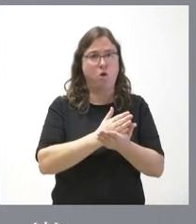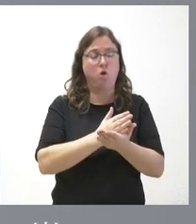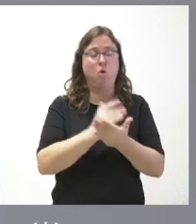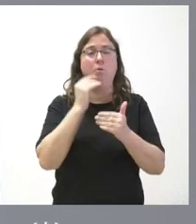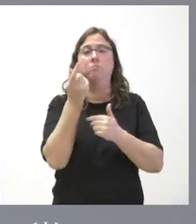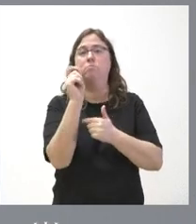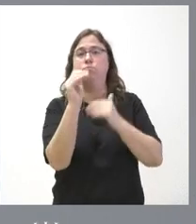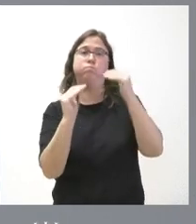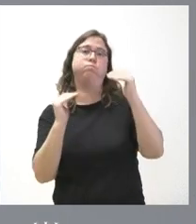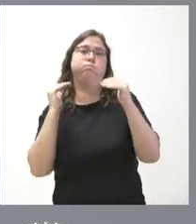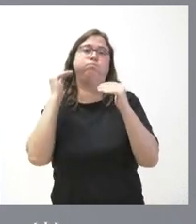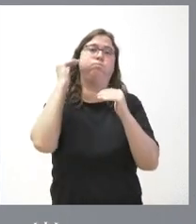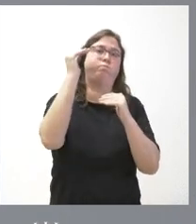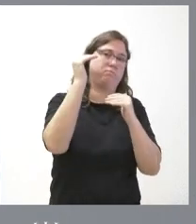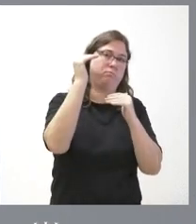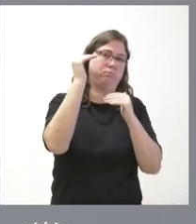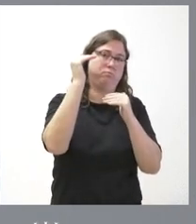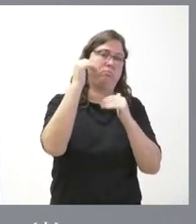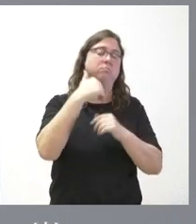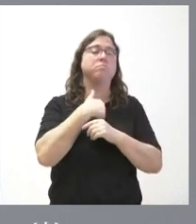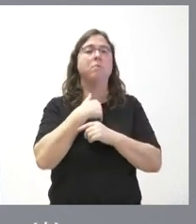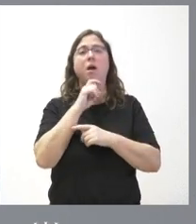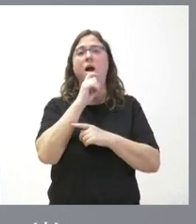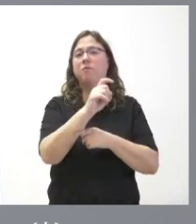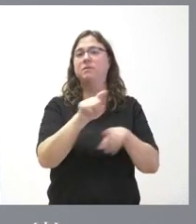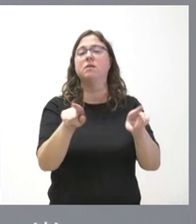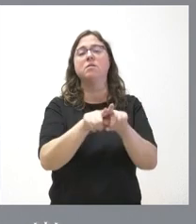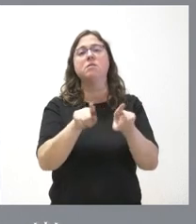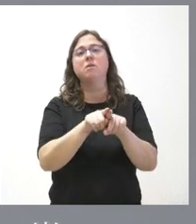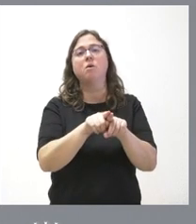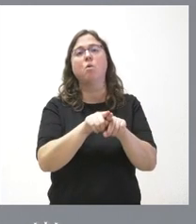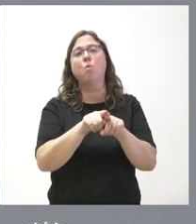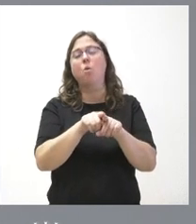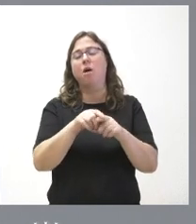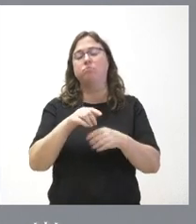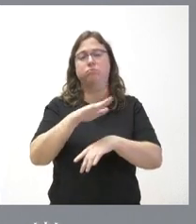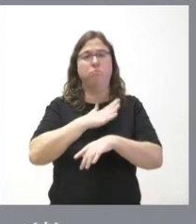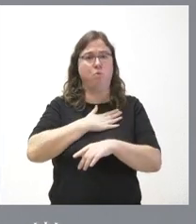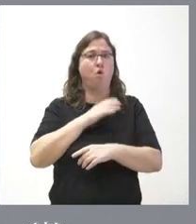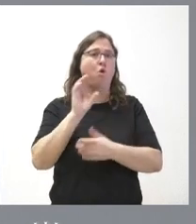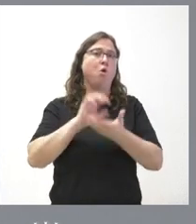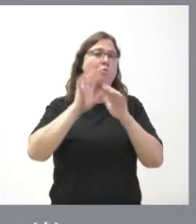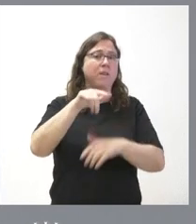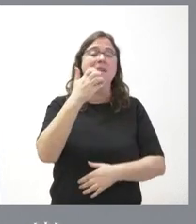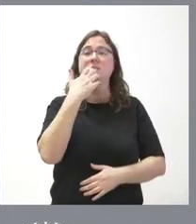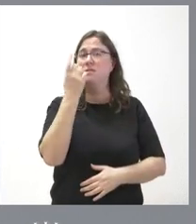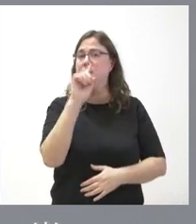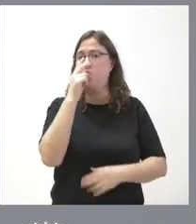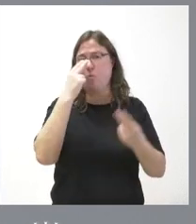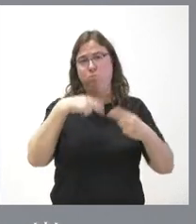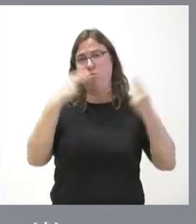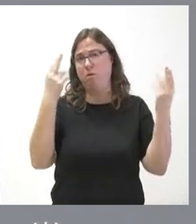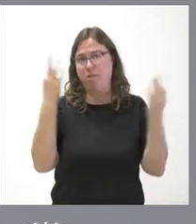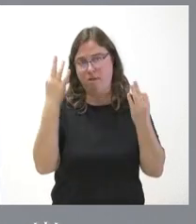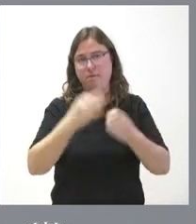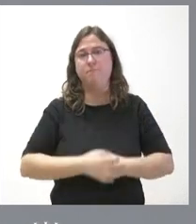importe y es muy grave esta sanción se publica en el boletín oficial de la comunidad como establece la normativa autonómica y cuando no no tiene que publicarse y eso es lo que hemos